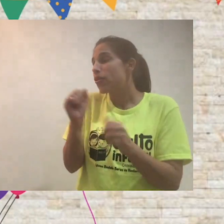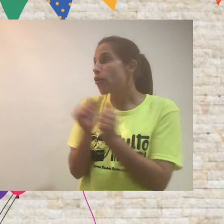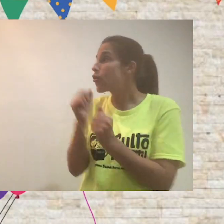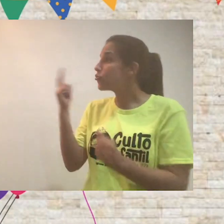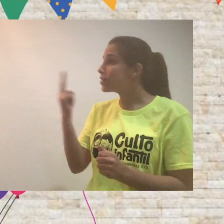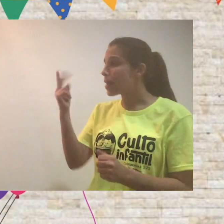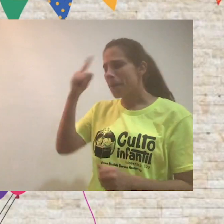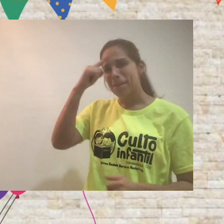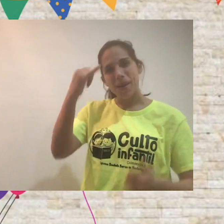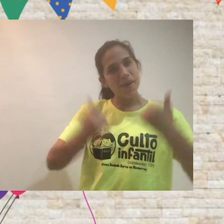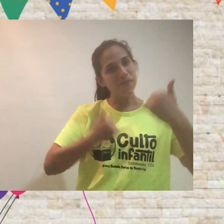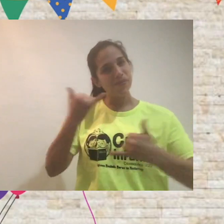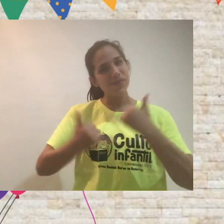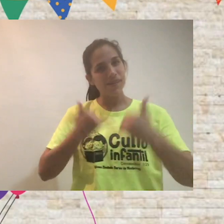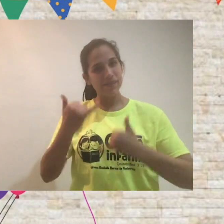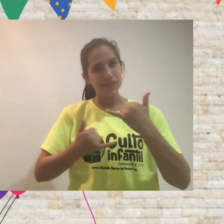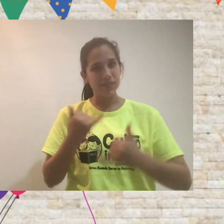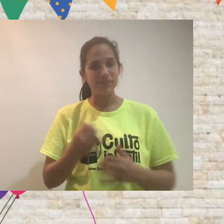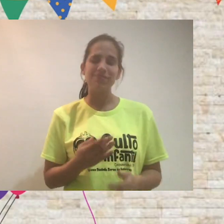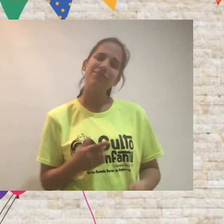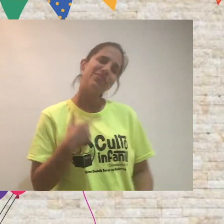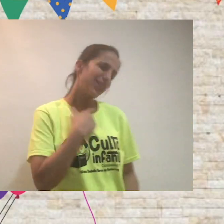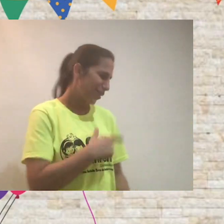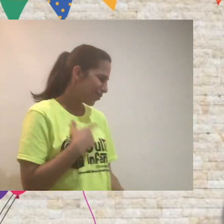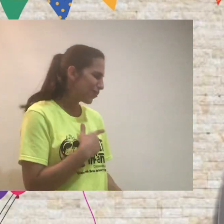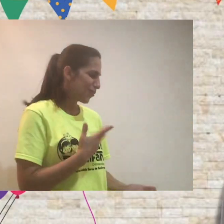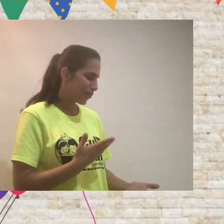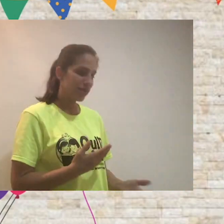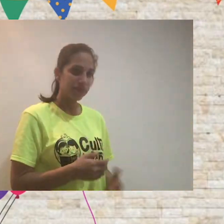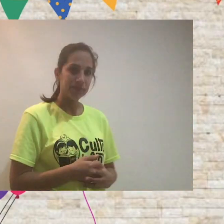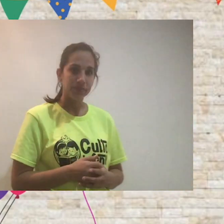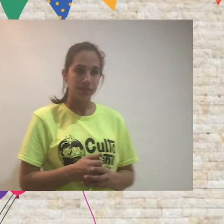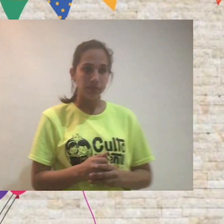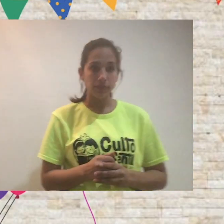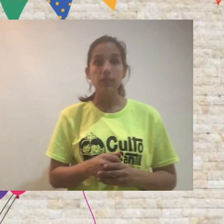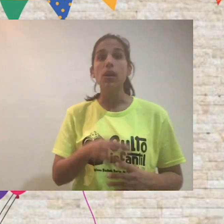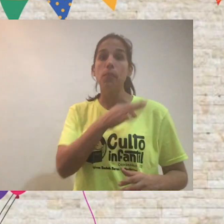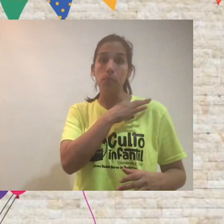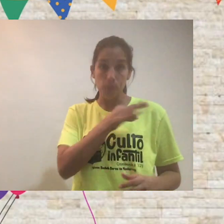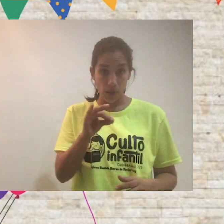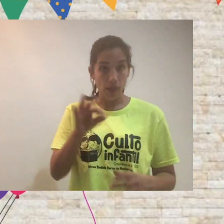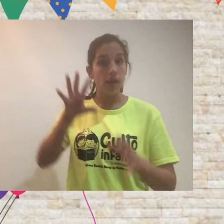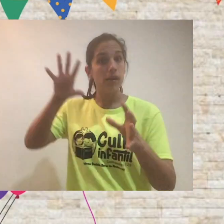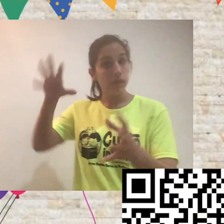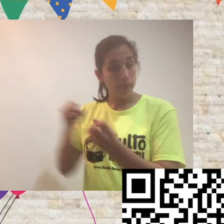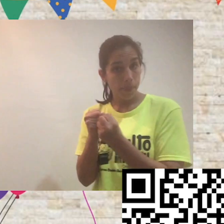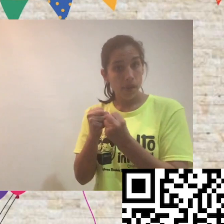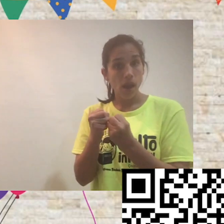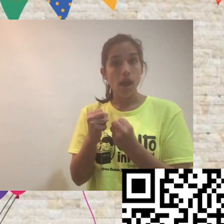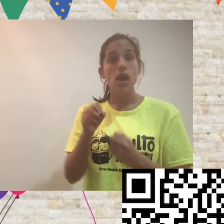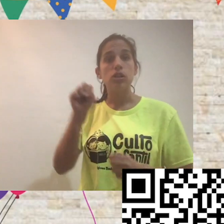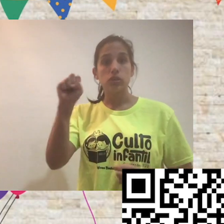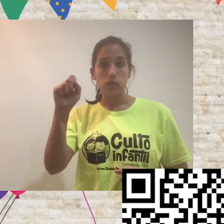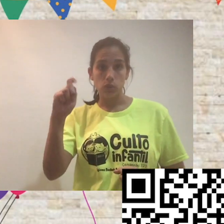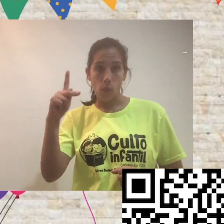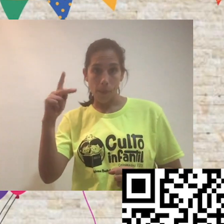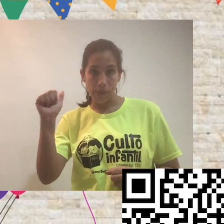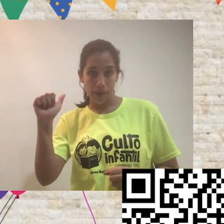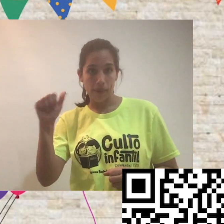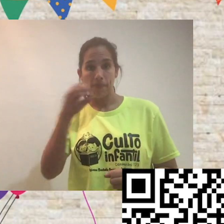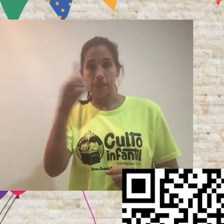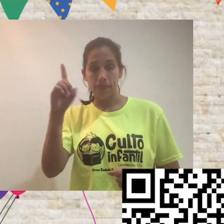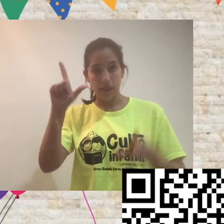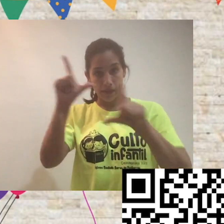usted para jugar. Me da mucho gusto, Edita. Pueden descargar su sopa de letras en el link que aparece en la